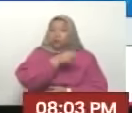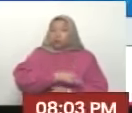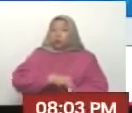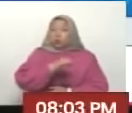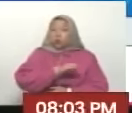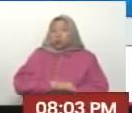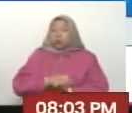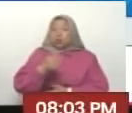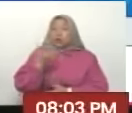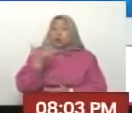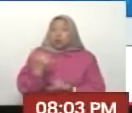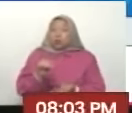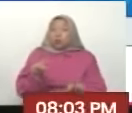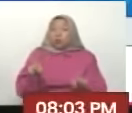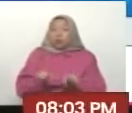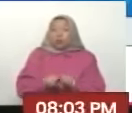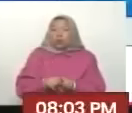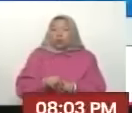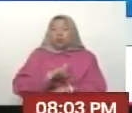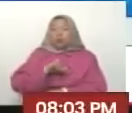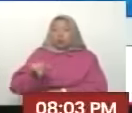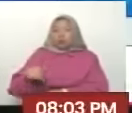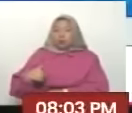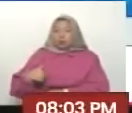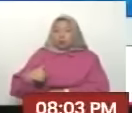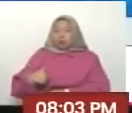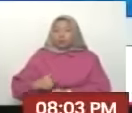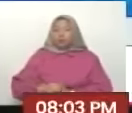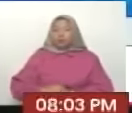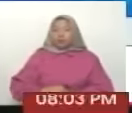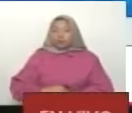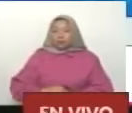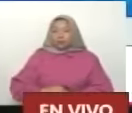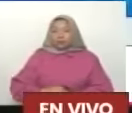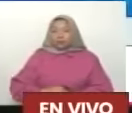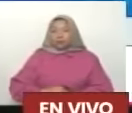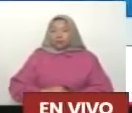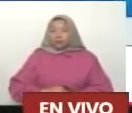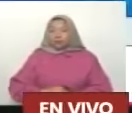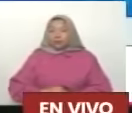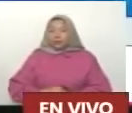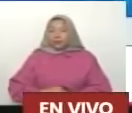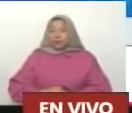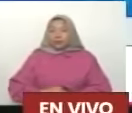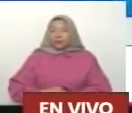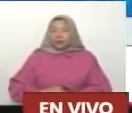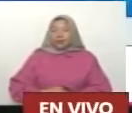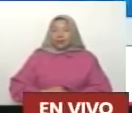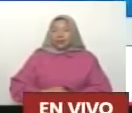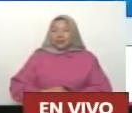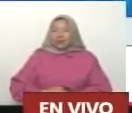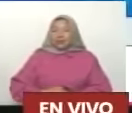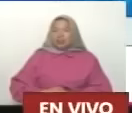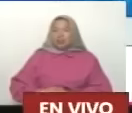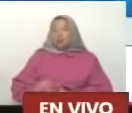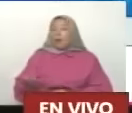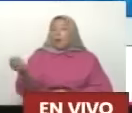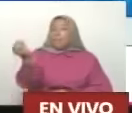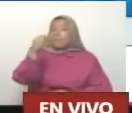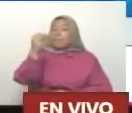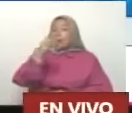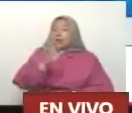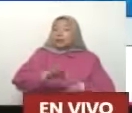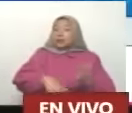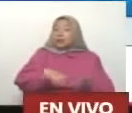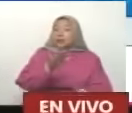De verdad Sociales Solidarias Cuesta 10, 15 veces De más Que